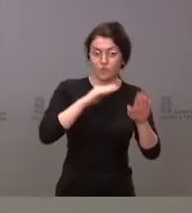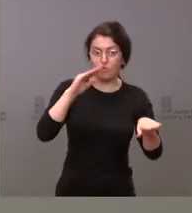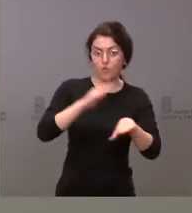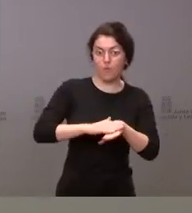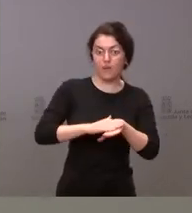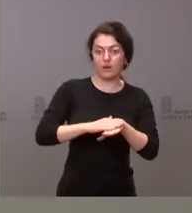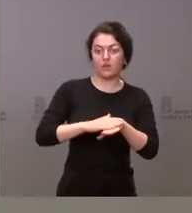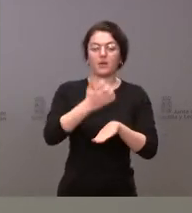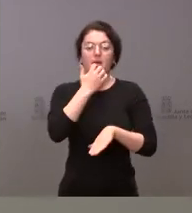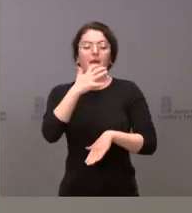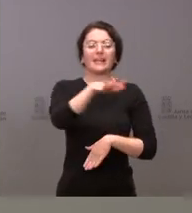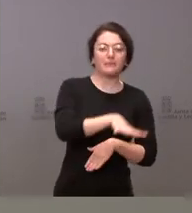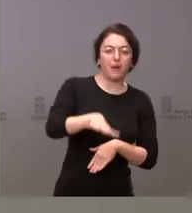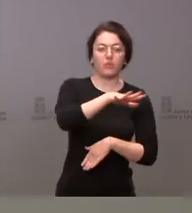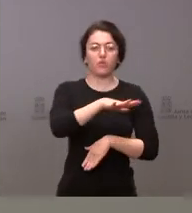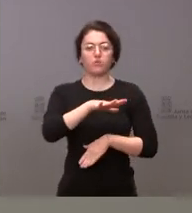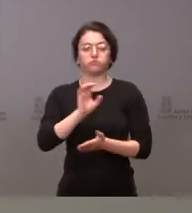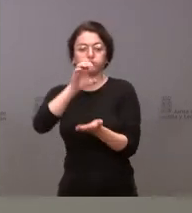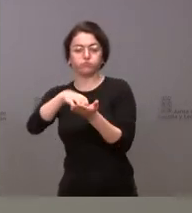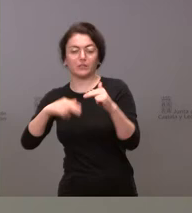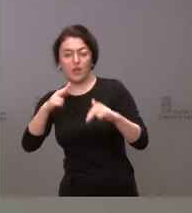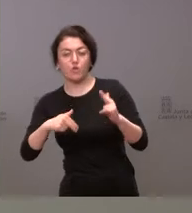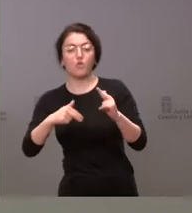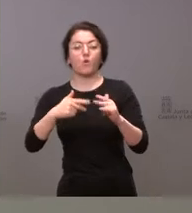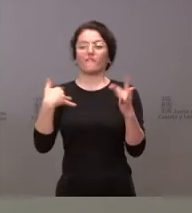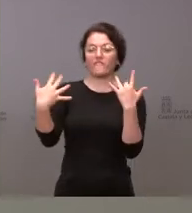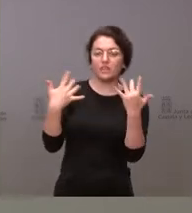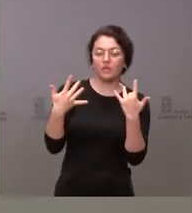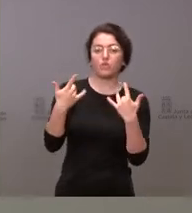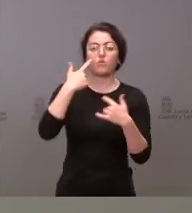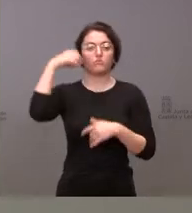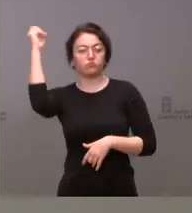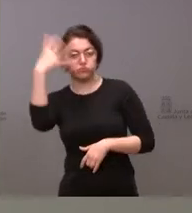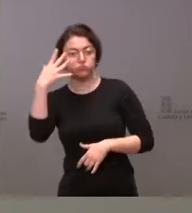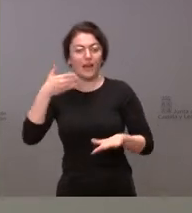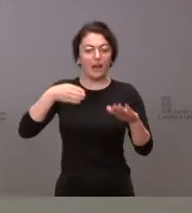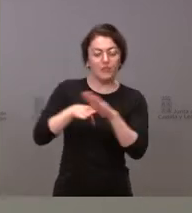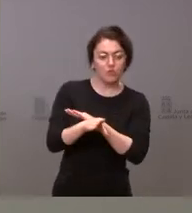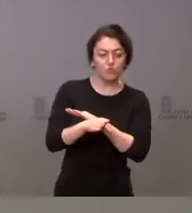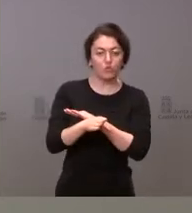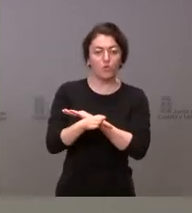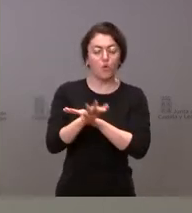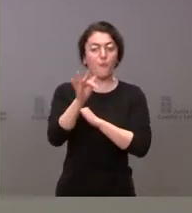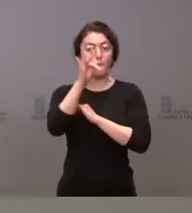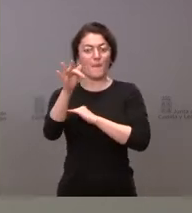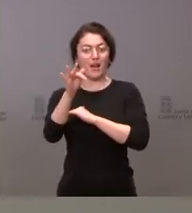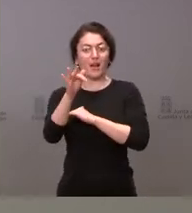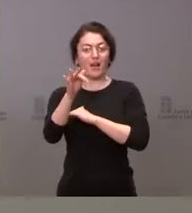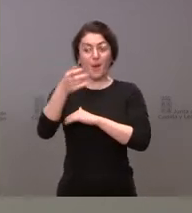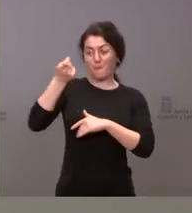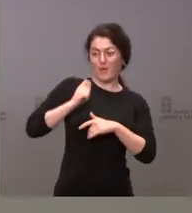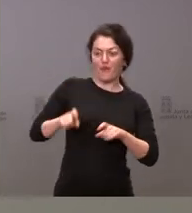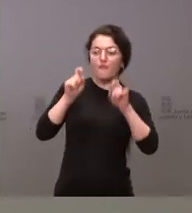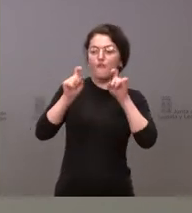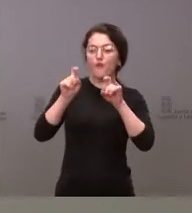con los espacios, con las instalaciones, con la ventilación, con la iluminación, con los accesos, con la formación de los profesionales que tenían